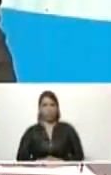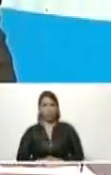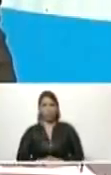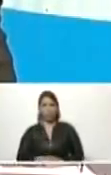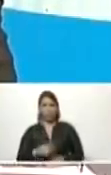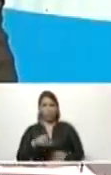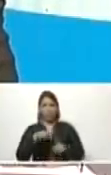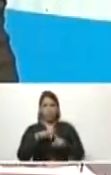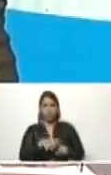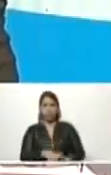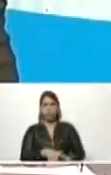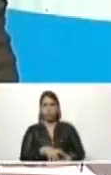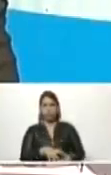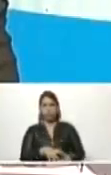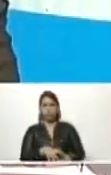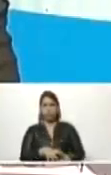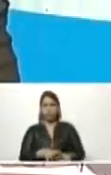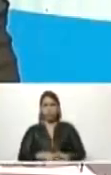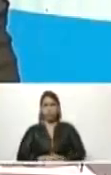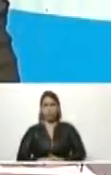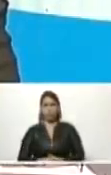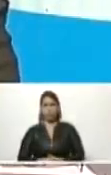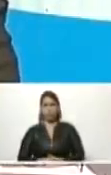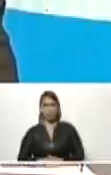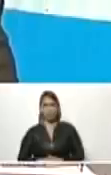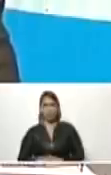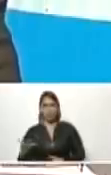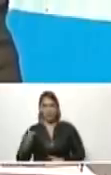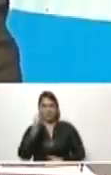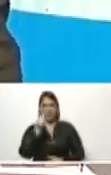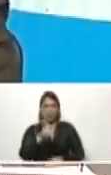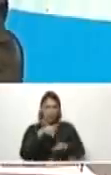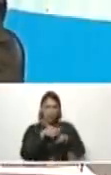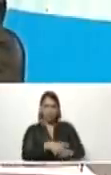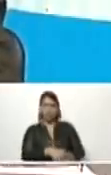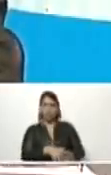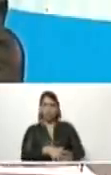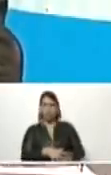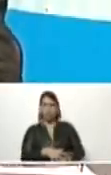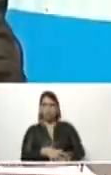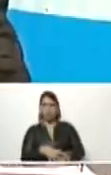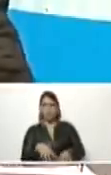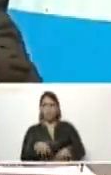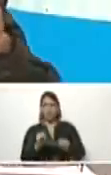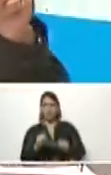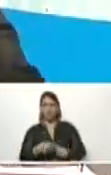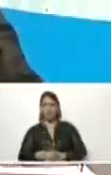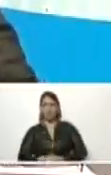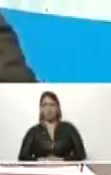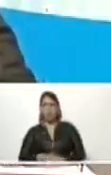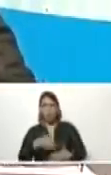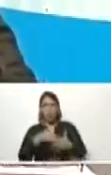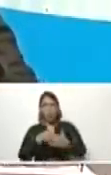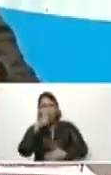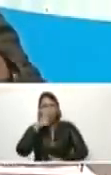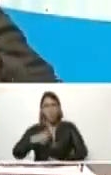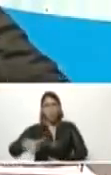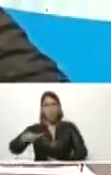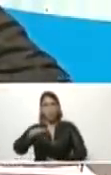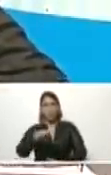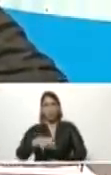Discriminatoria. Se impone la discriminación imperialista contra los pueblos